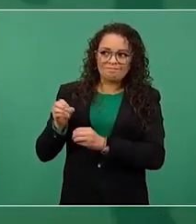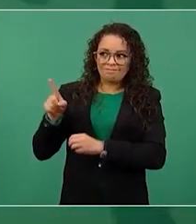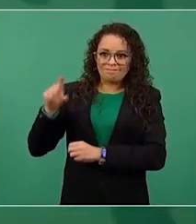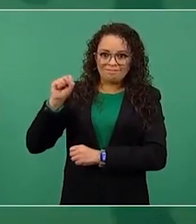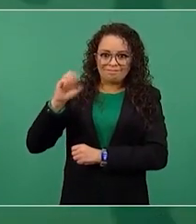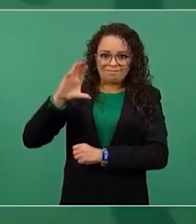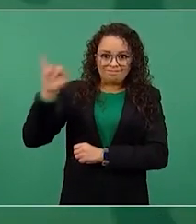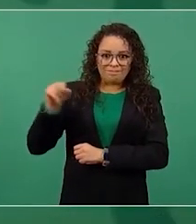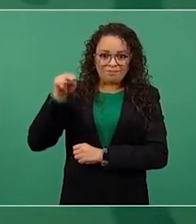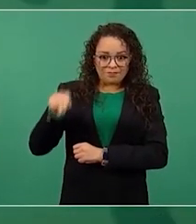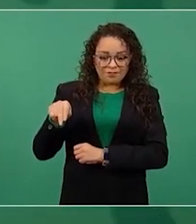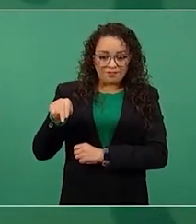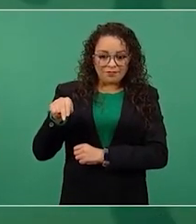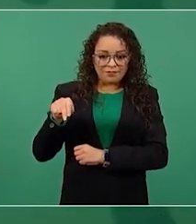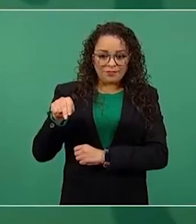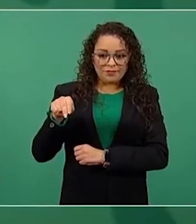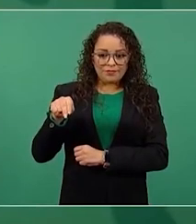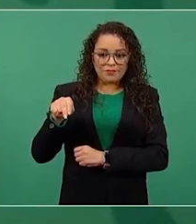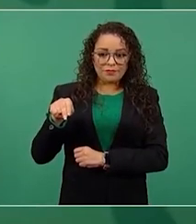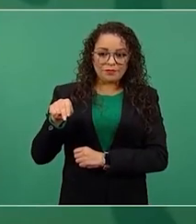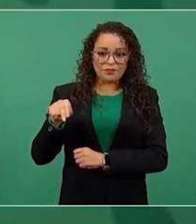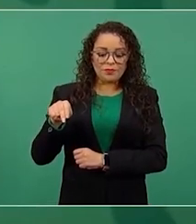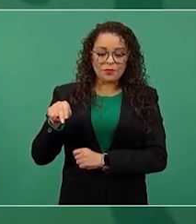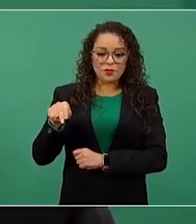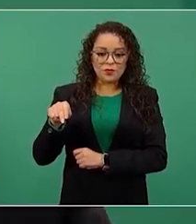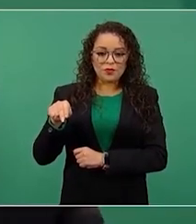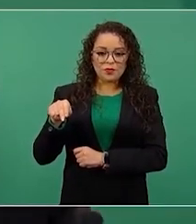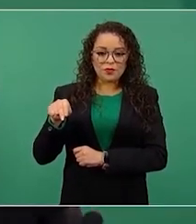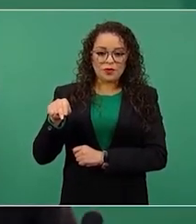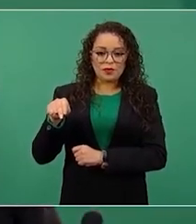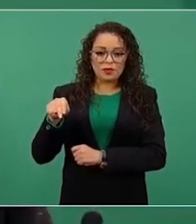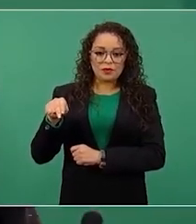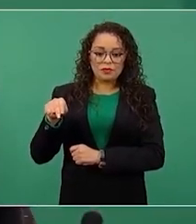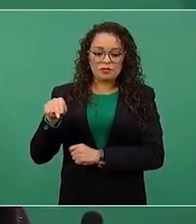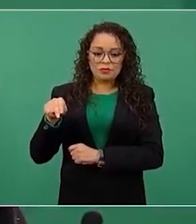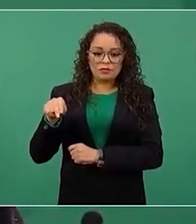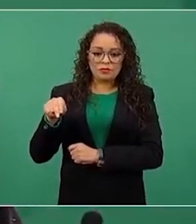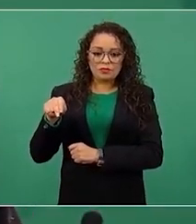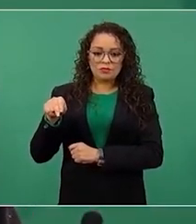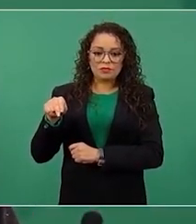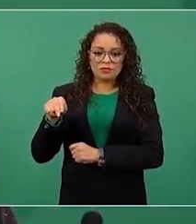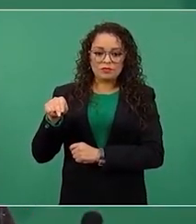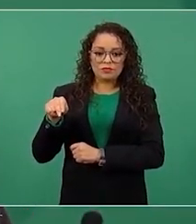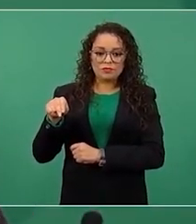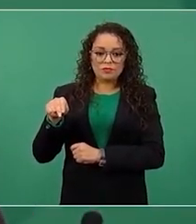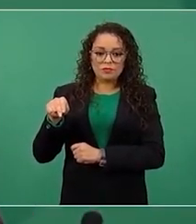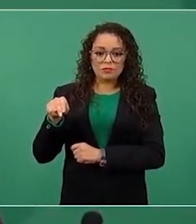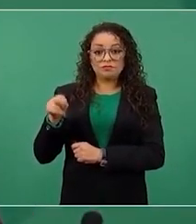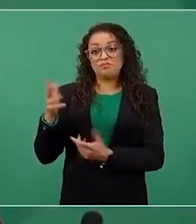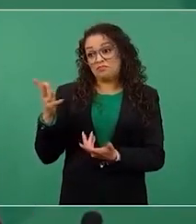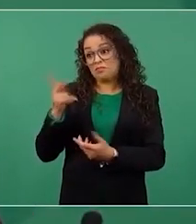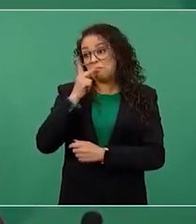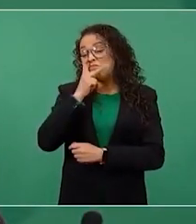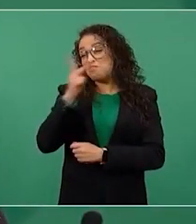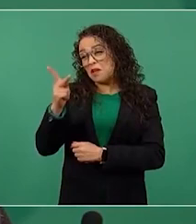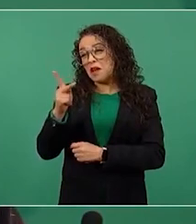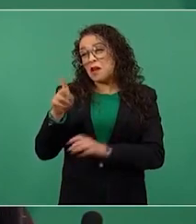que hayan ordenado, si se puede usar la palabra,